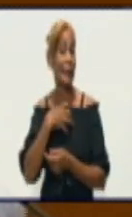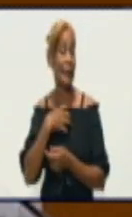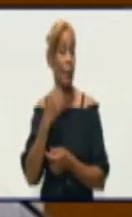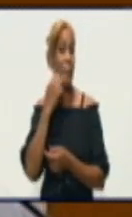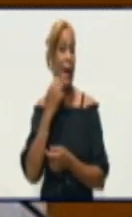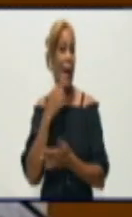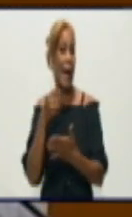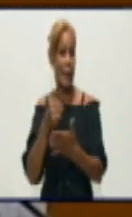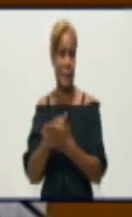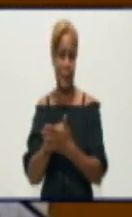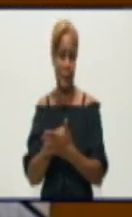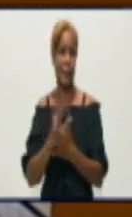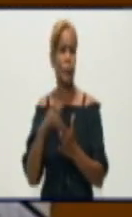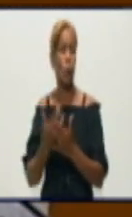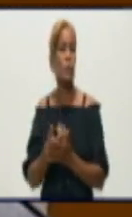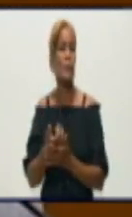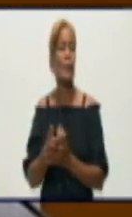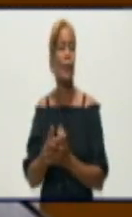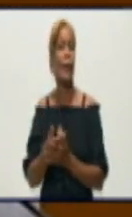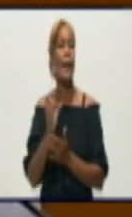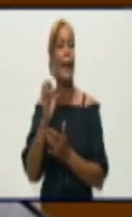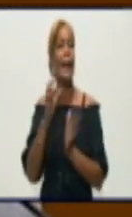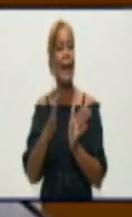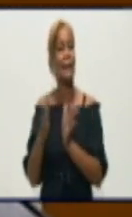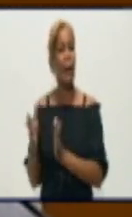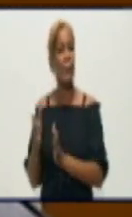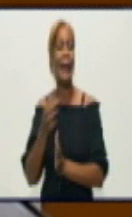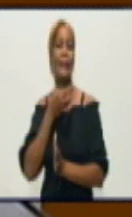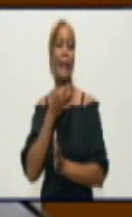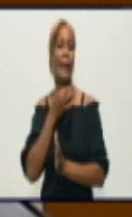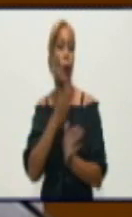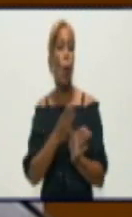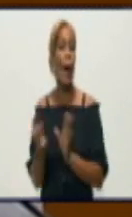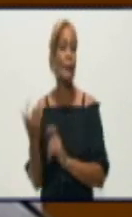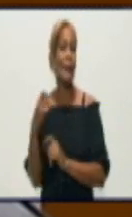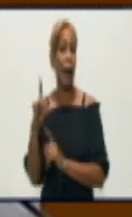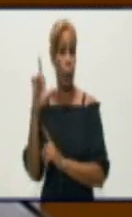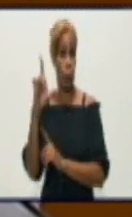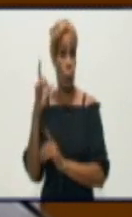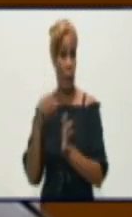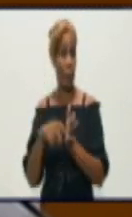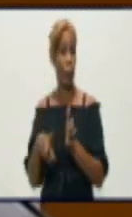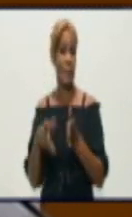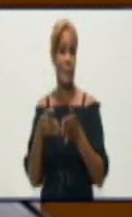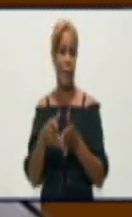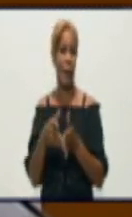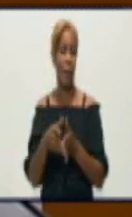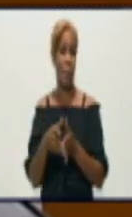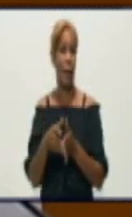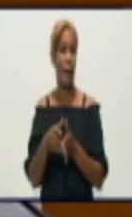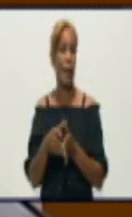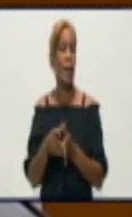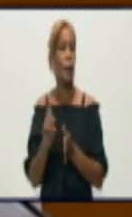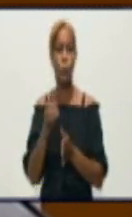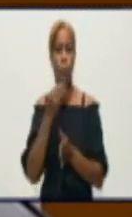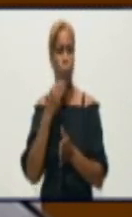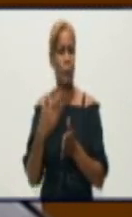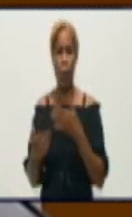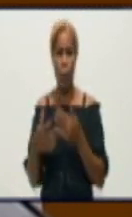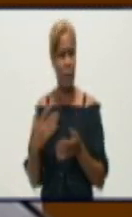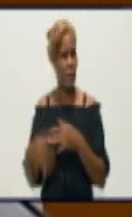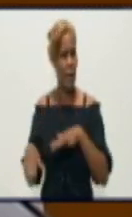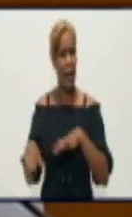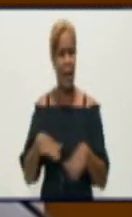Durante el periodo de enero-junio del presente año, en la provincia de Granma, a pesar de las acciones de prevención y